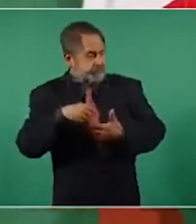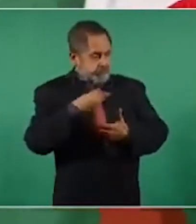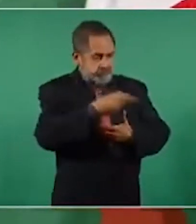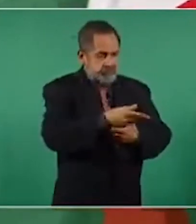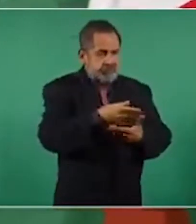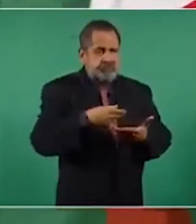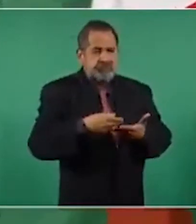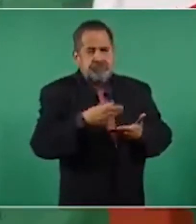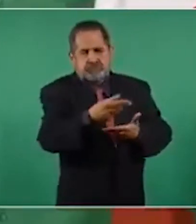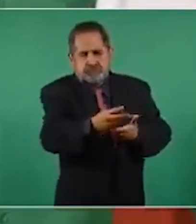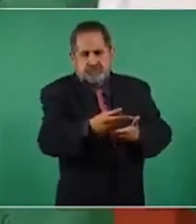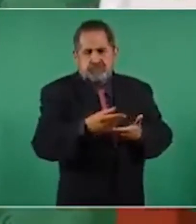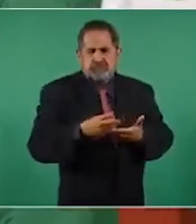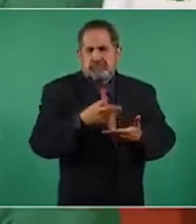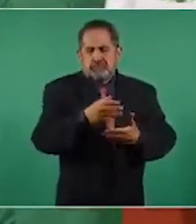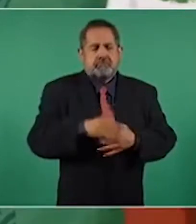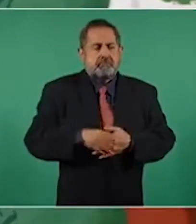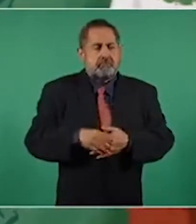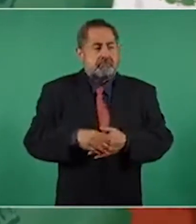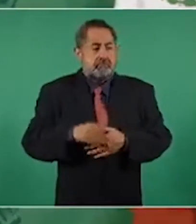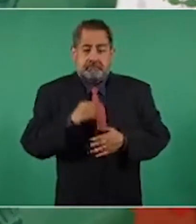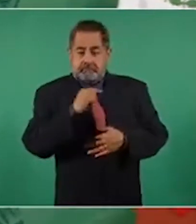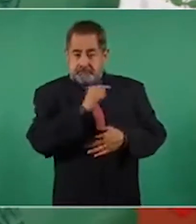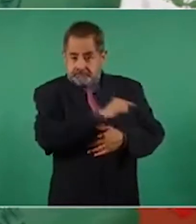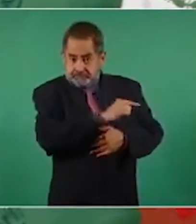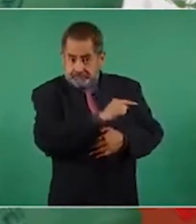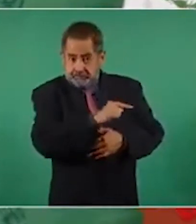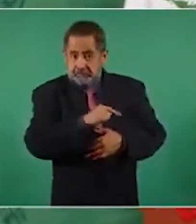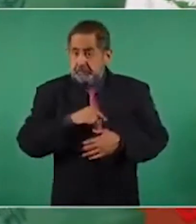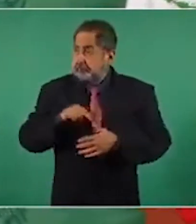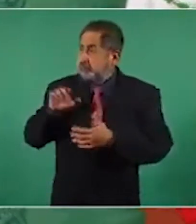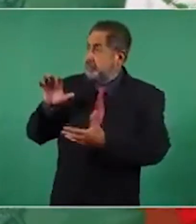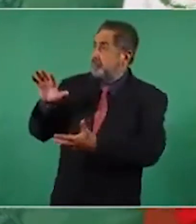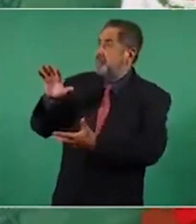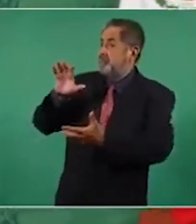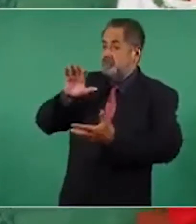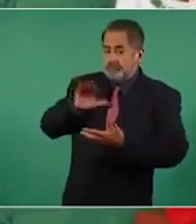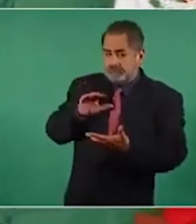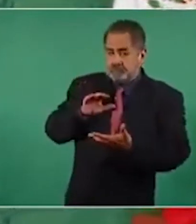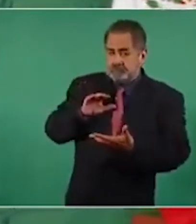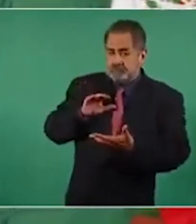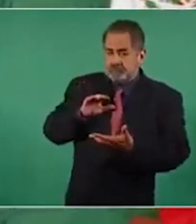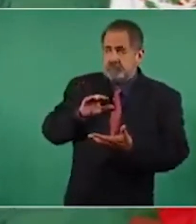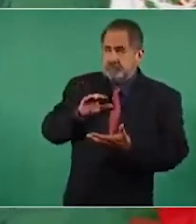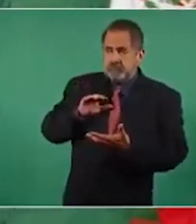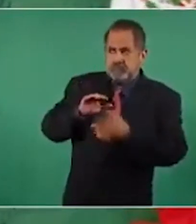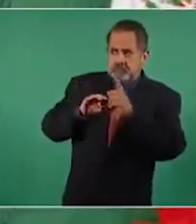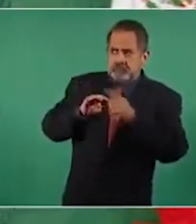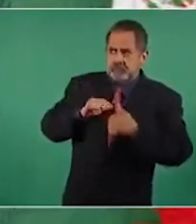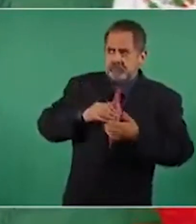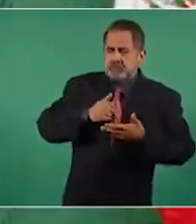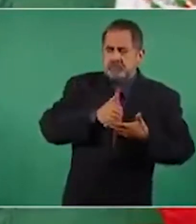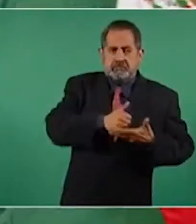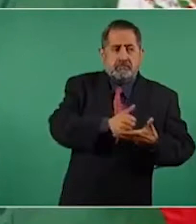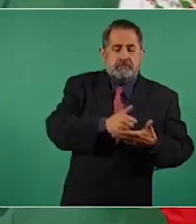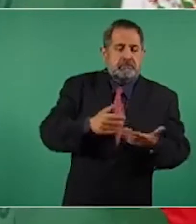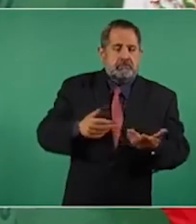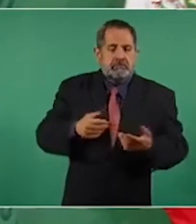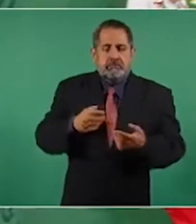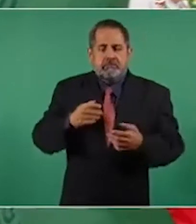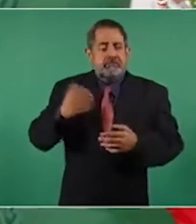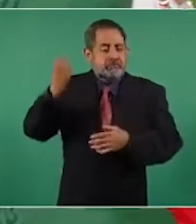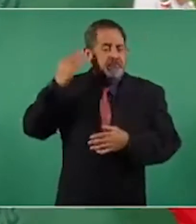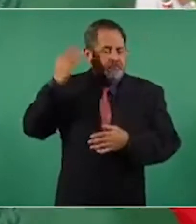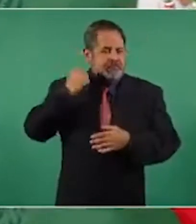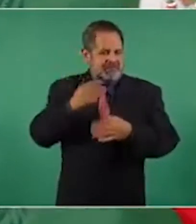habían proveedores selectos, preferidos